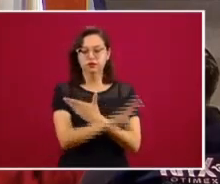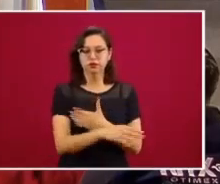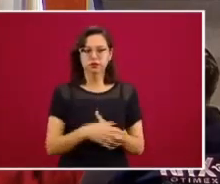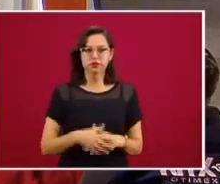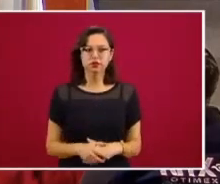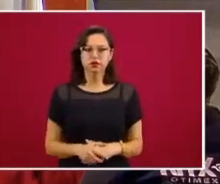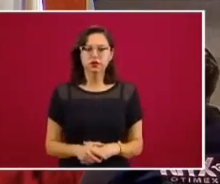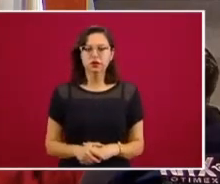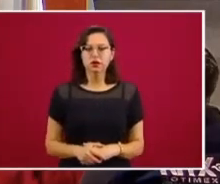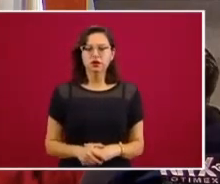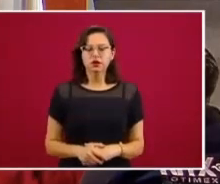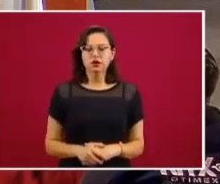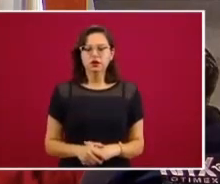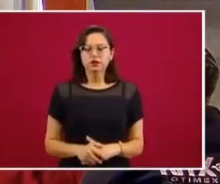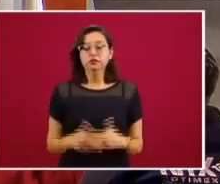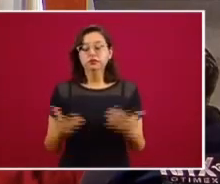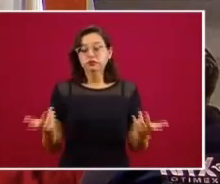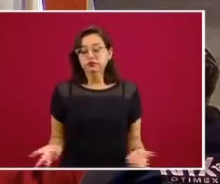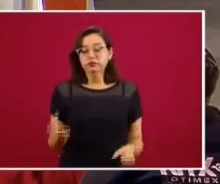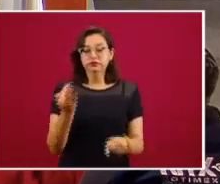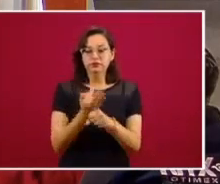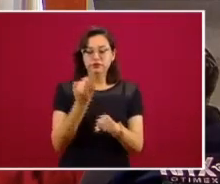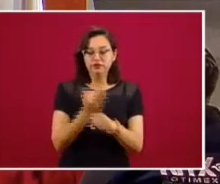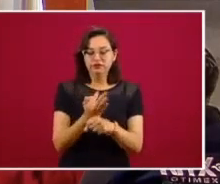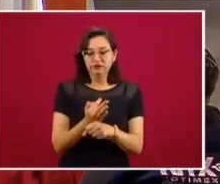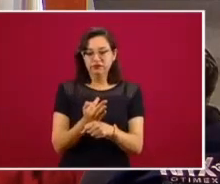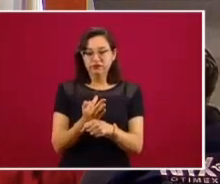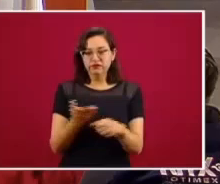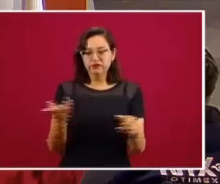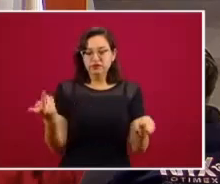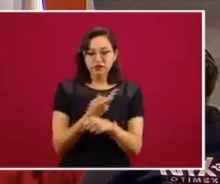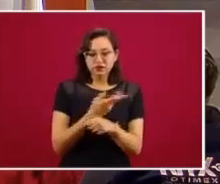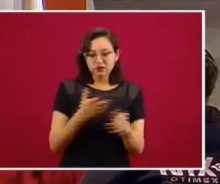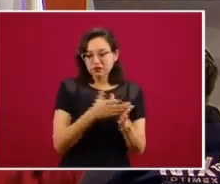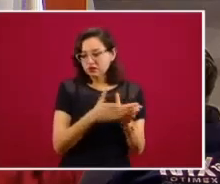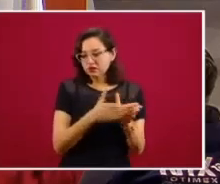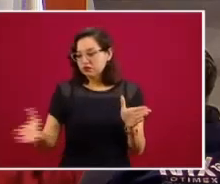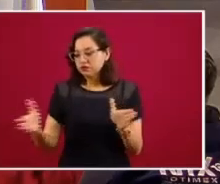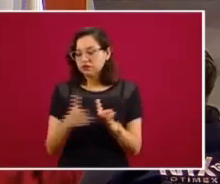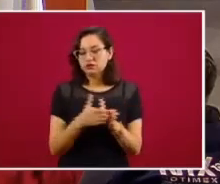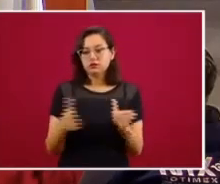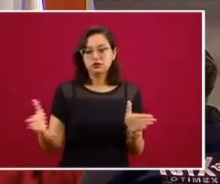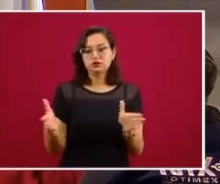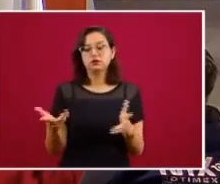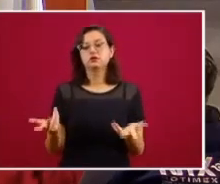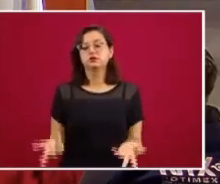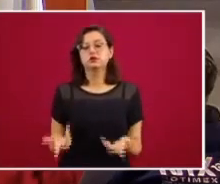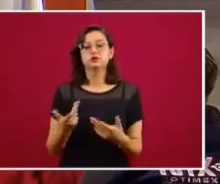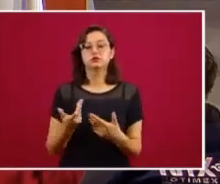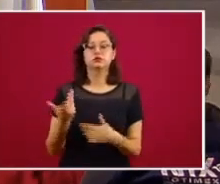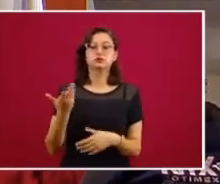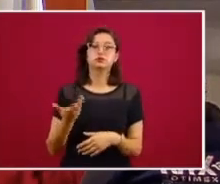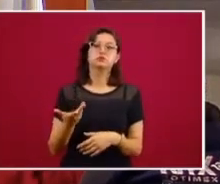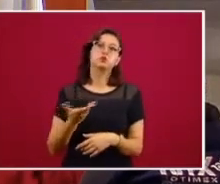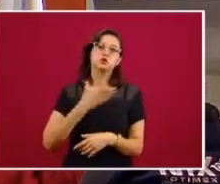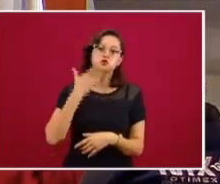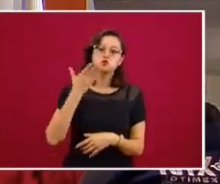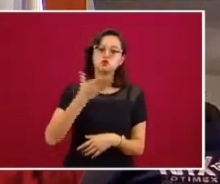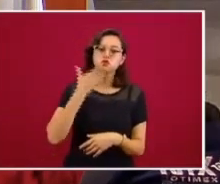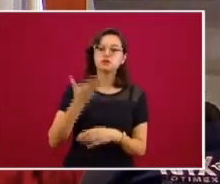estamos en este momento, presidente? En condiciones habituales, pues ya desde hace varios días